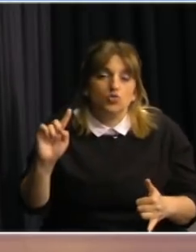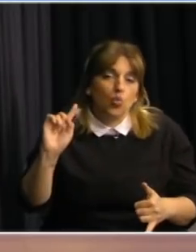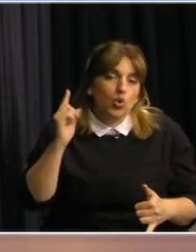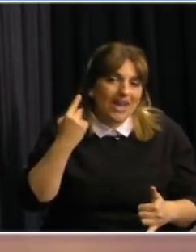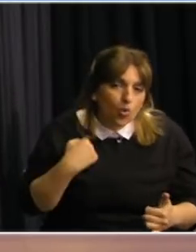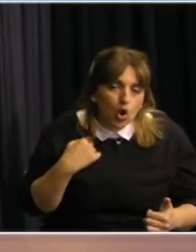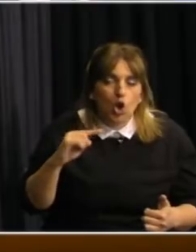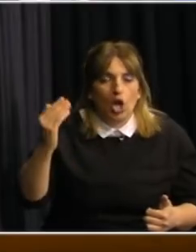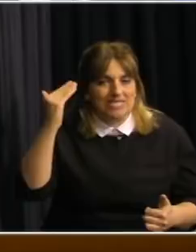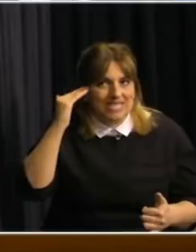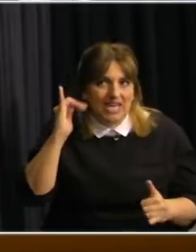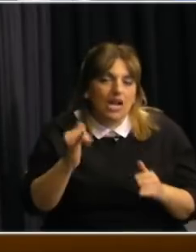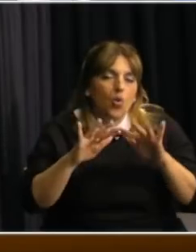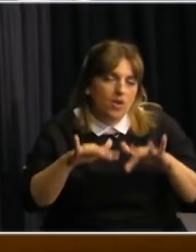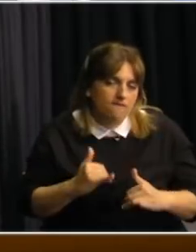pocas semanas gracias